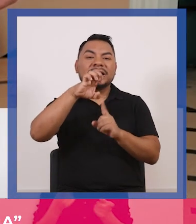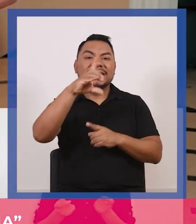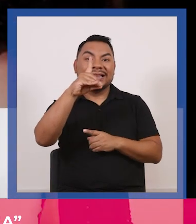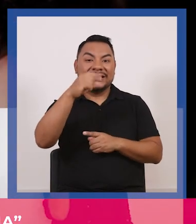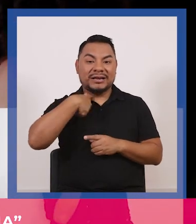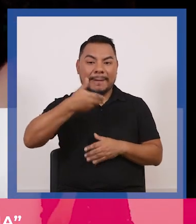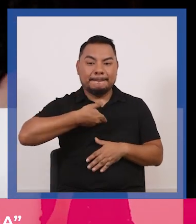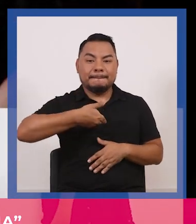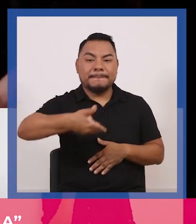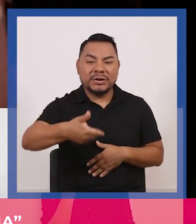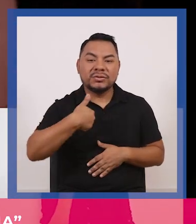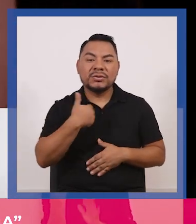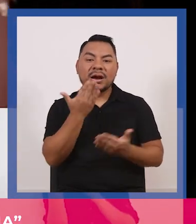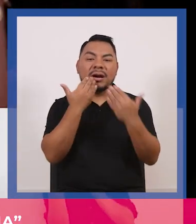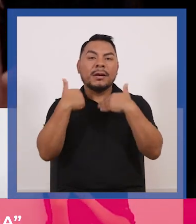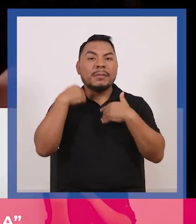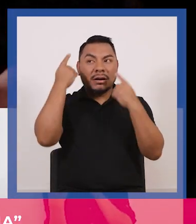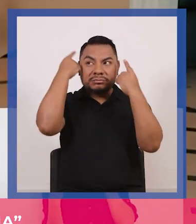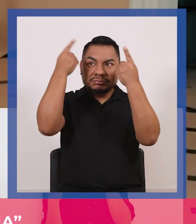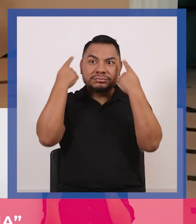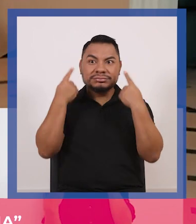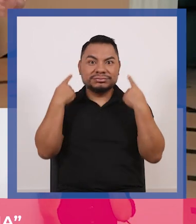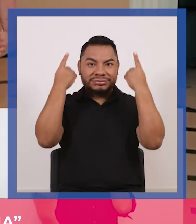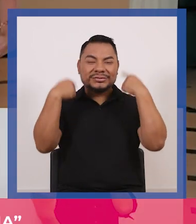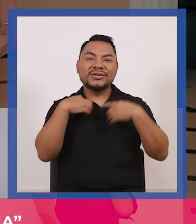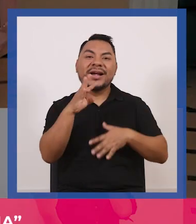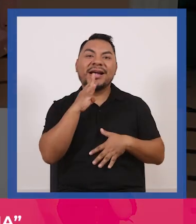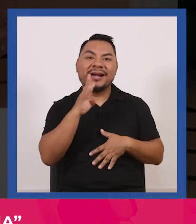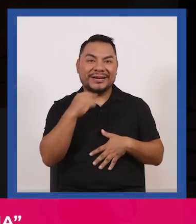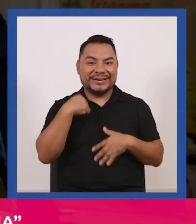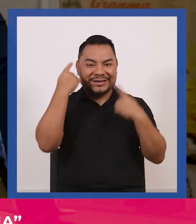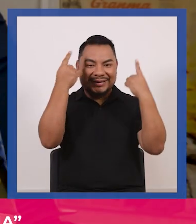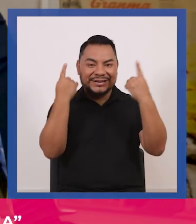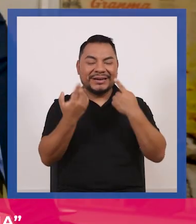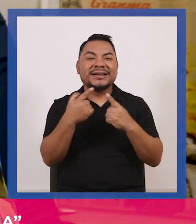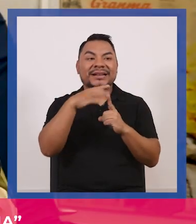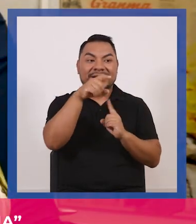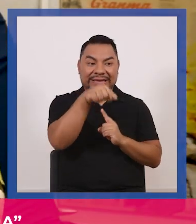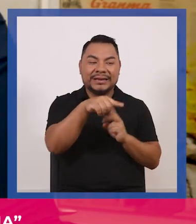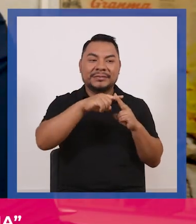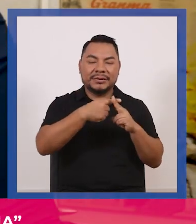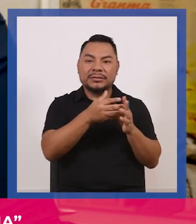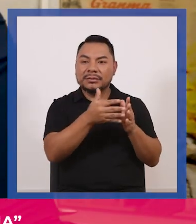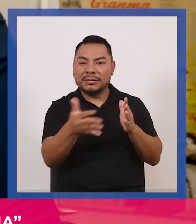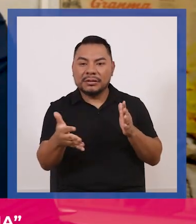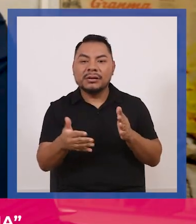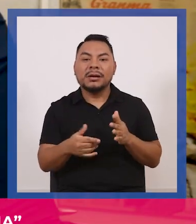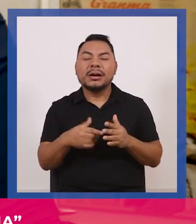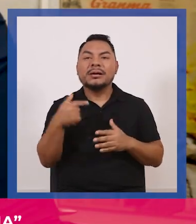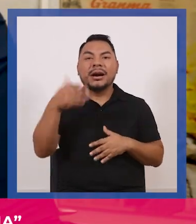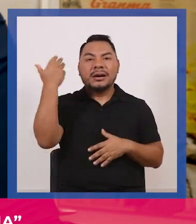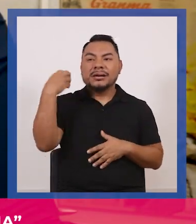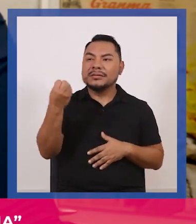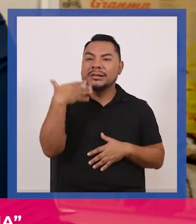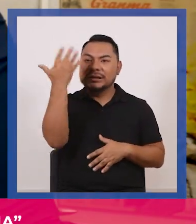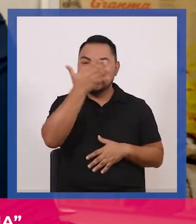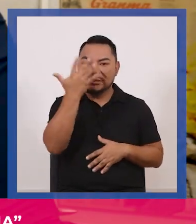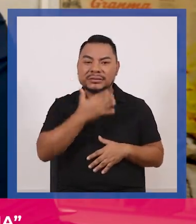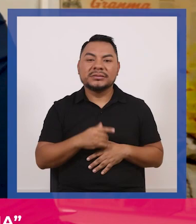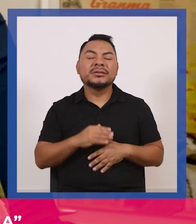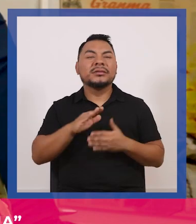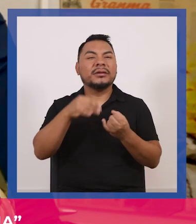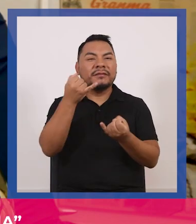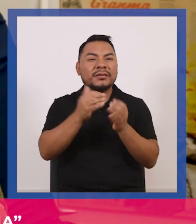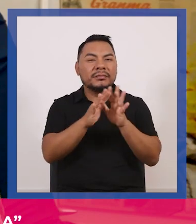invitan donde yo hablo de mi cabello y empiezo con me gritaron negra y termino con la parte final de me